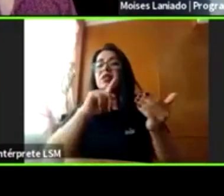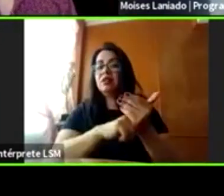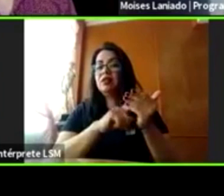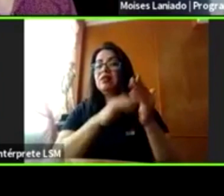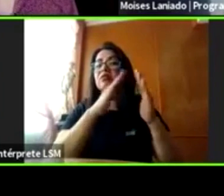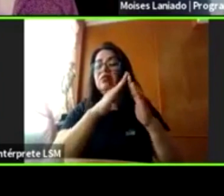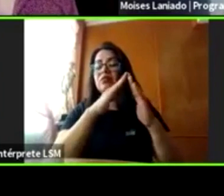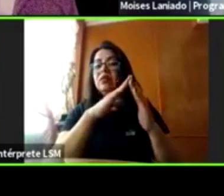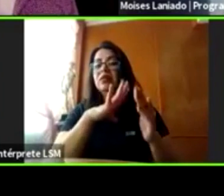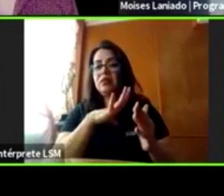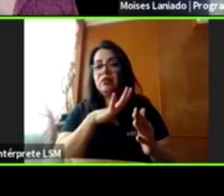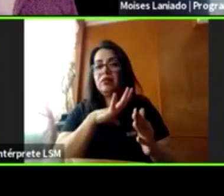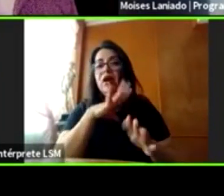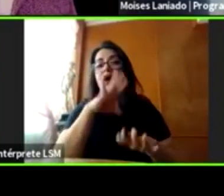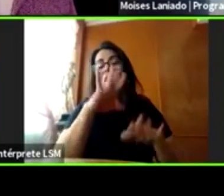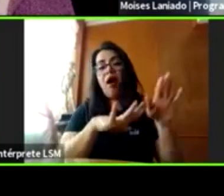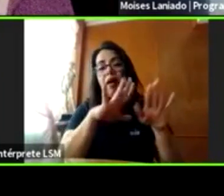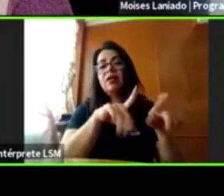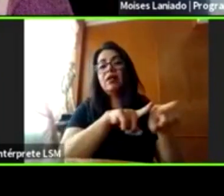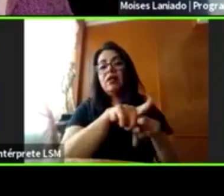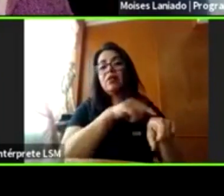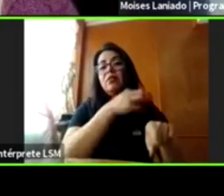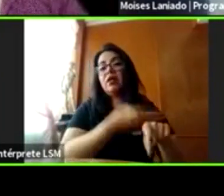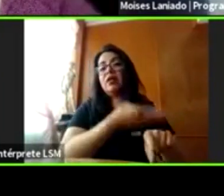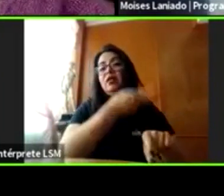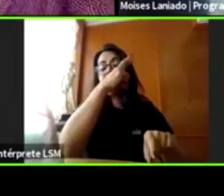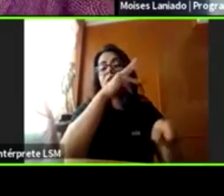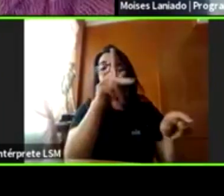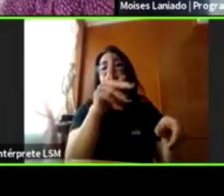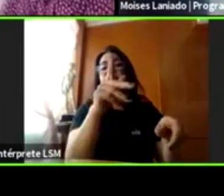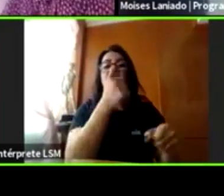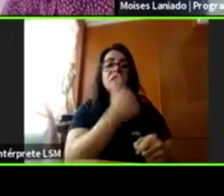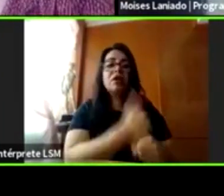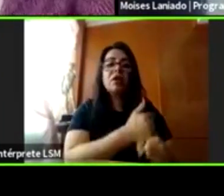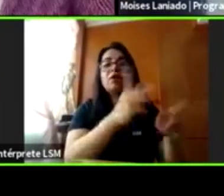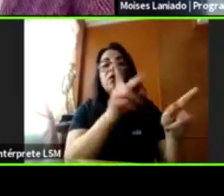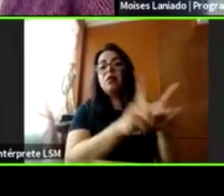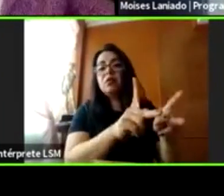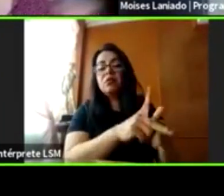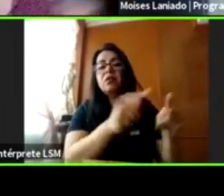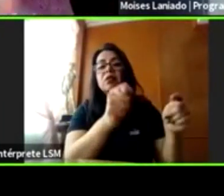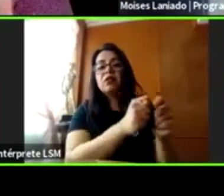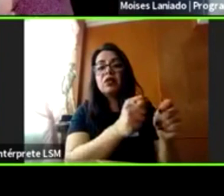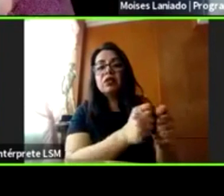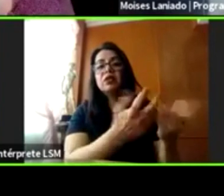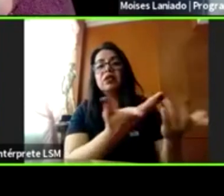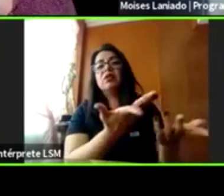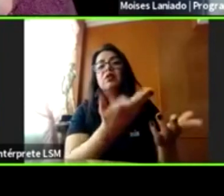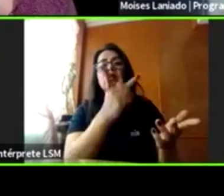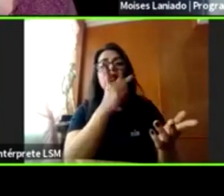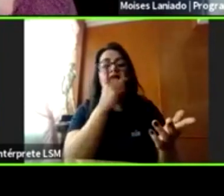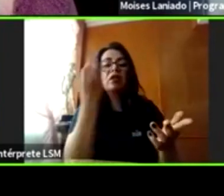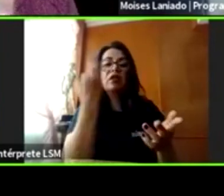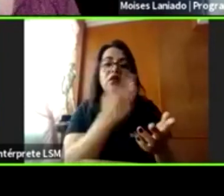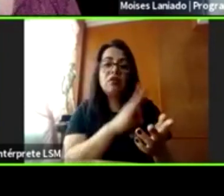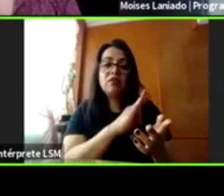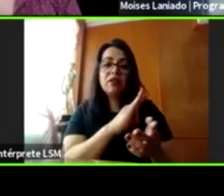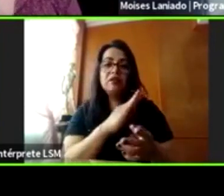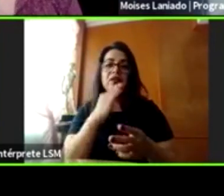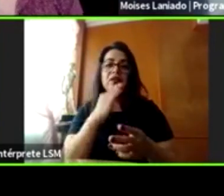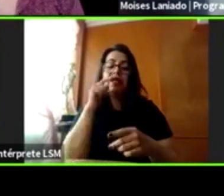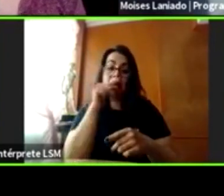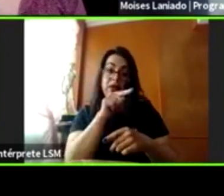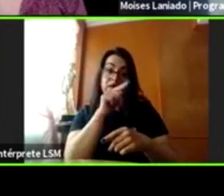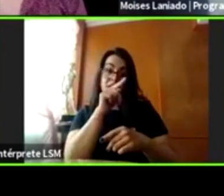Puede ser el hermano mayor, el primo, el abuelo, el tío, el padre, el padrastro. Y aquí nos tenemos que hacer una pregunta muy